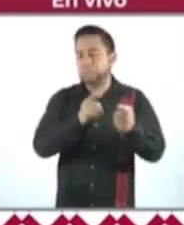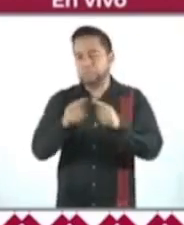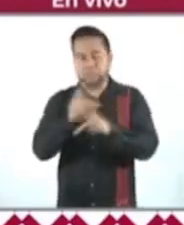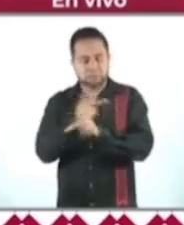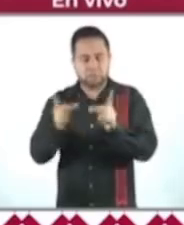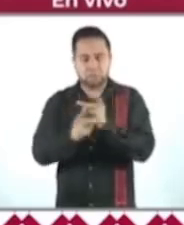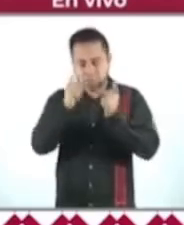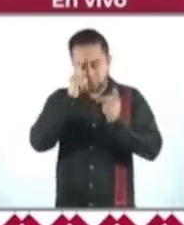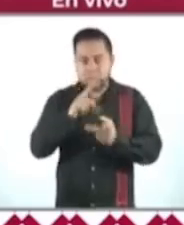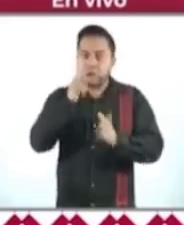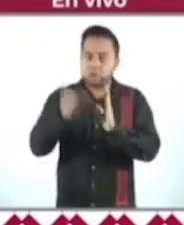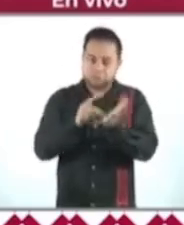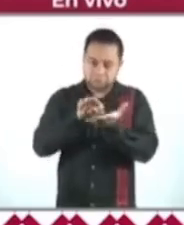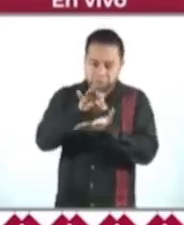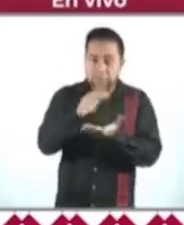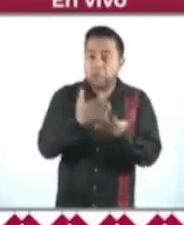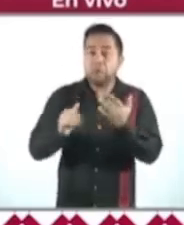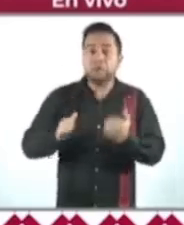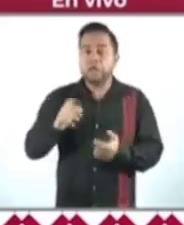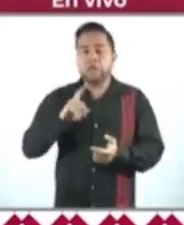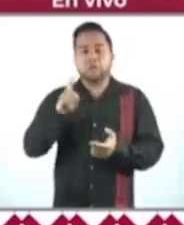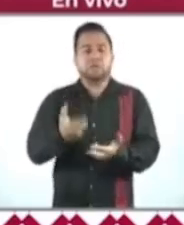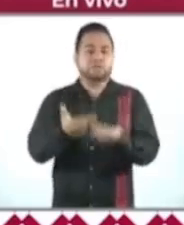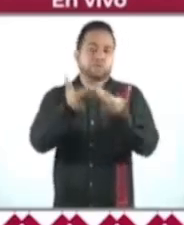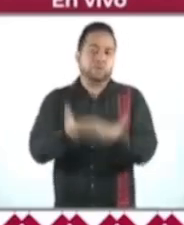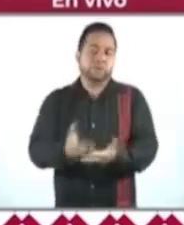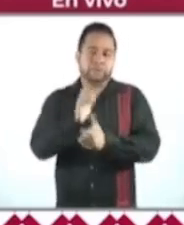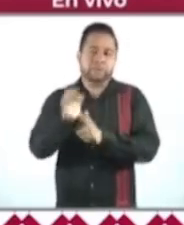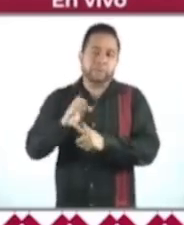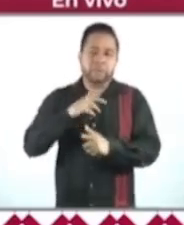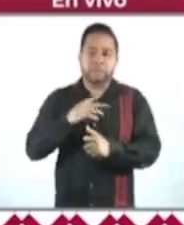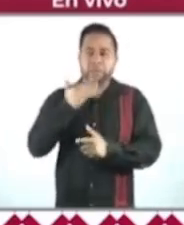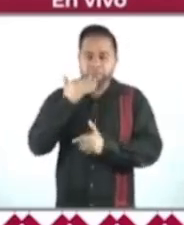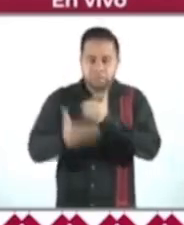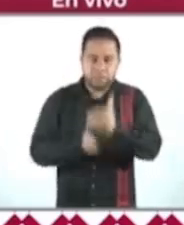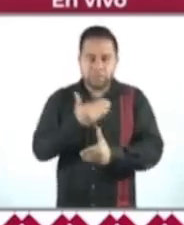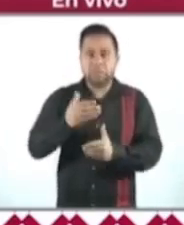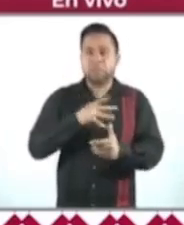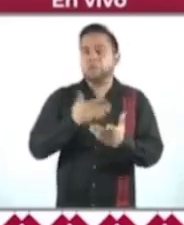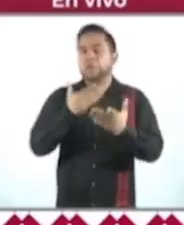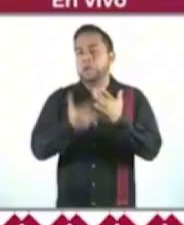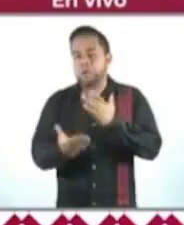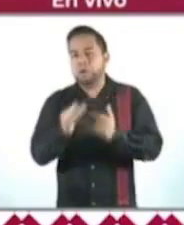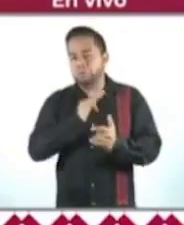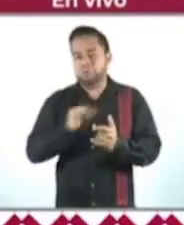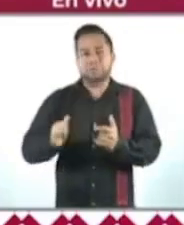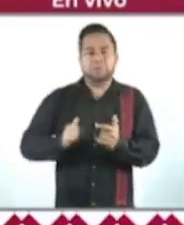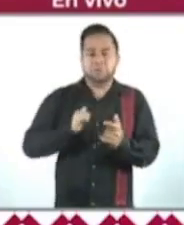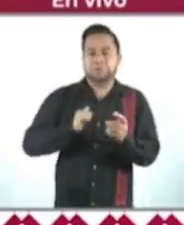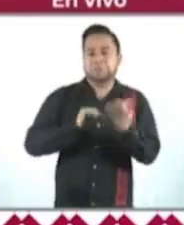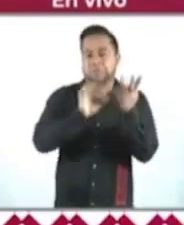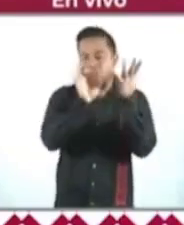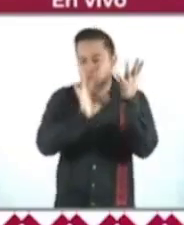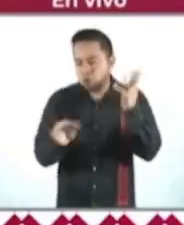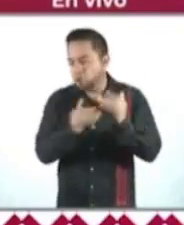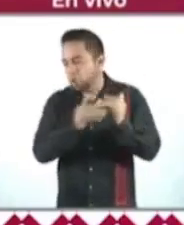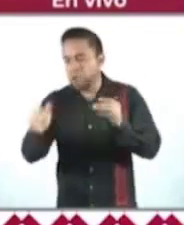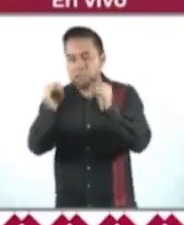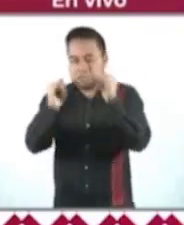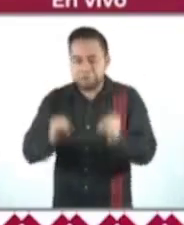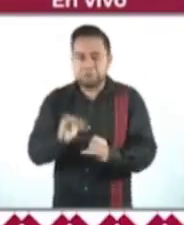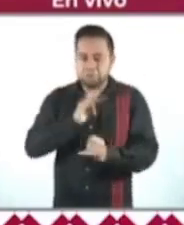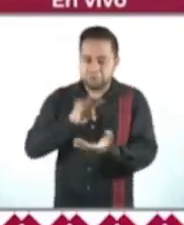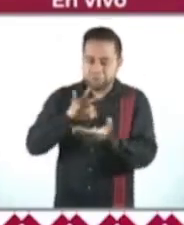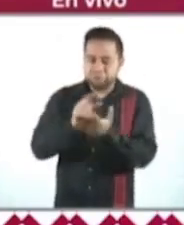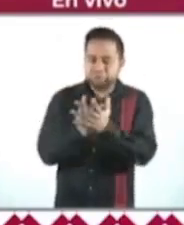ahora la gran ventaja es que hay mucha agua y entonces va a haber un buen ciclo otoño-invierno. En el caso de la papaya, lo que vamos